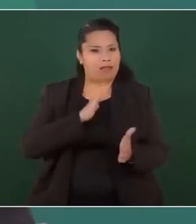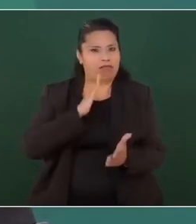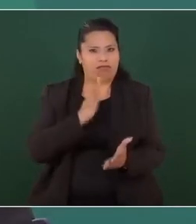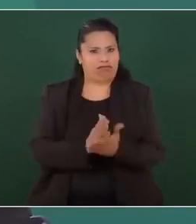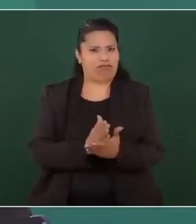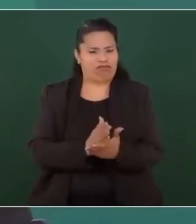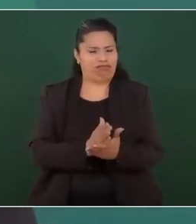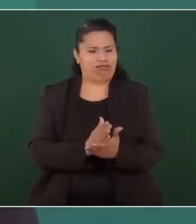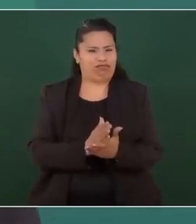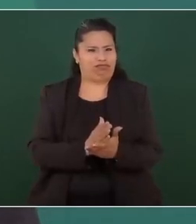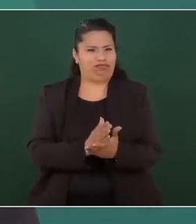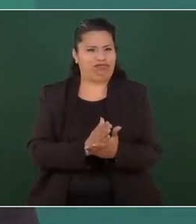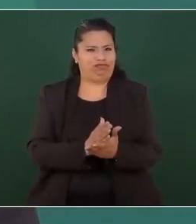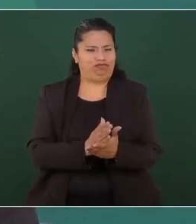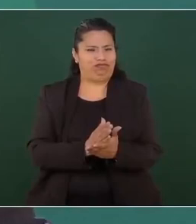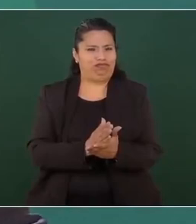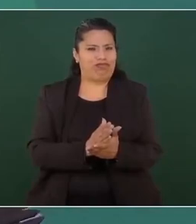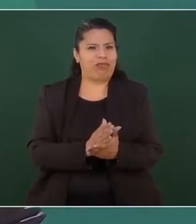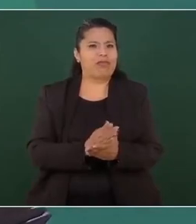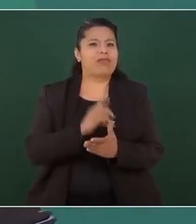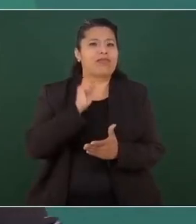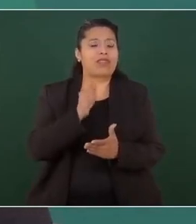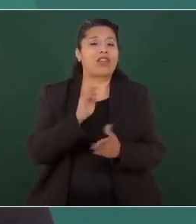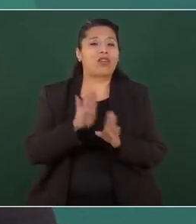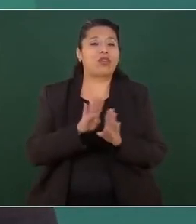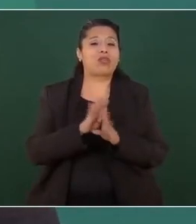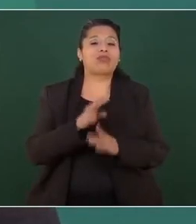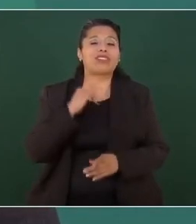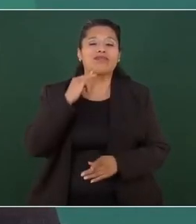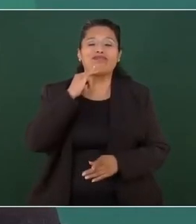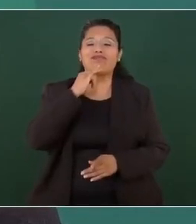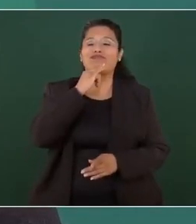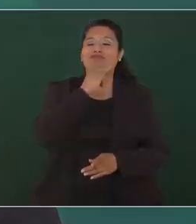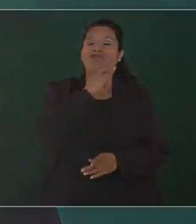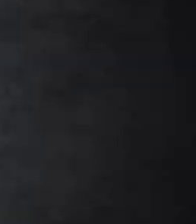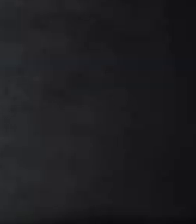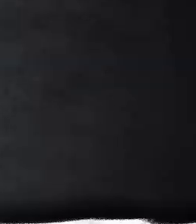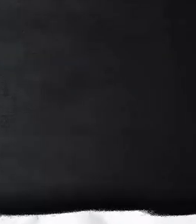la simulación y de la hipocresía.